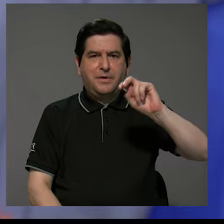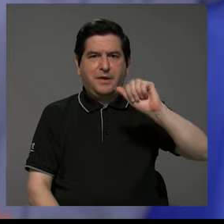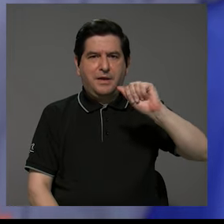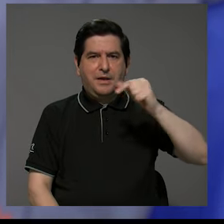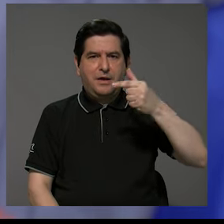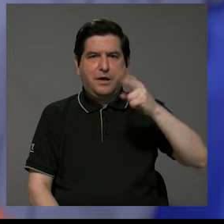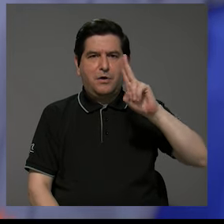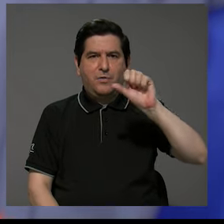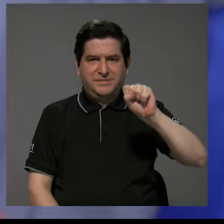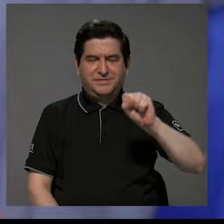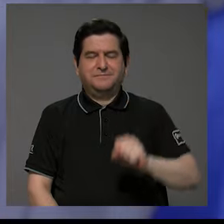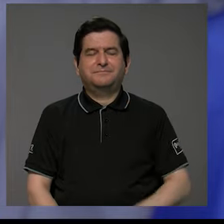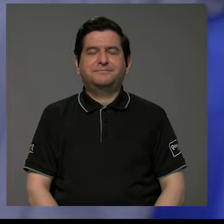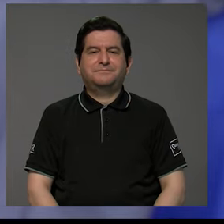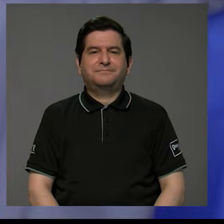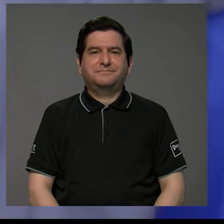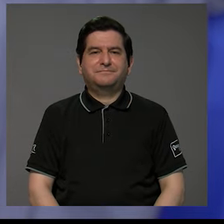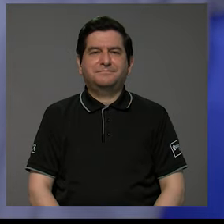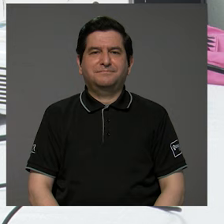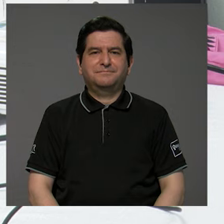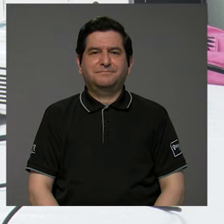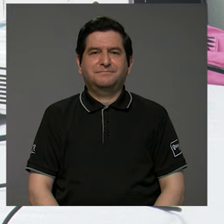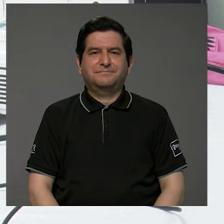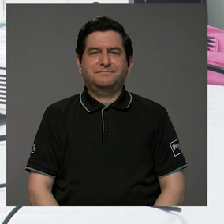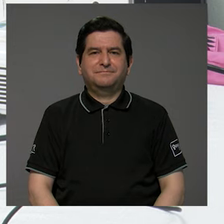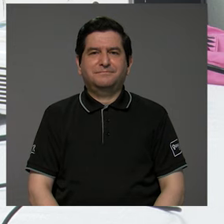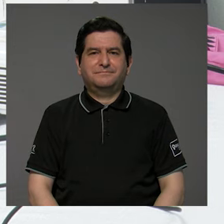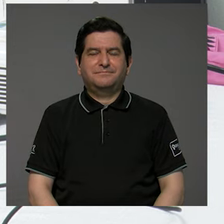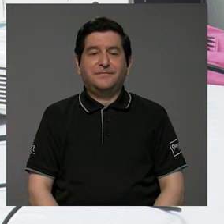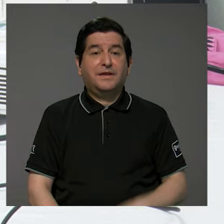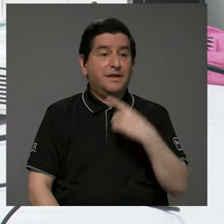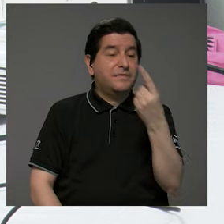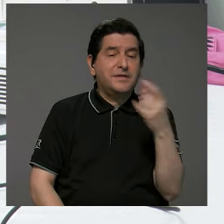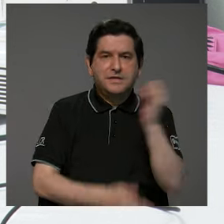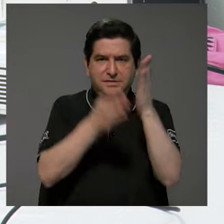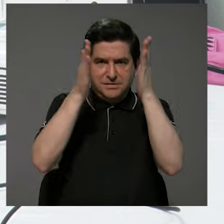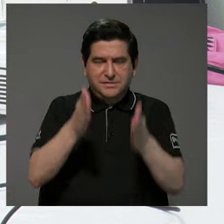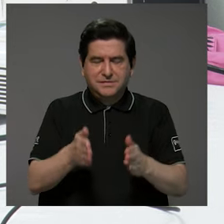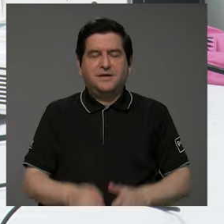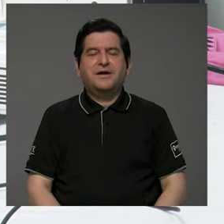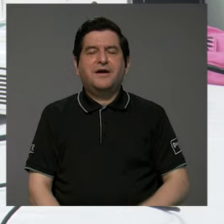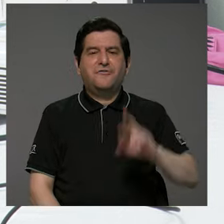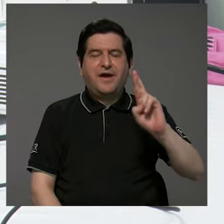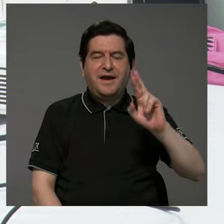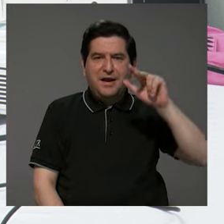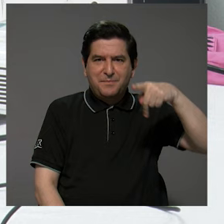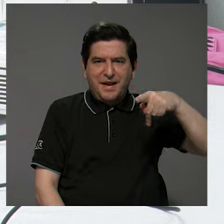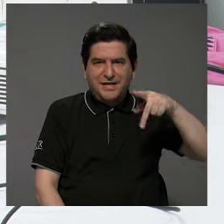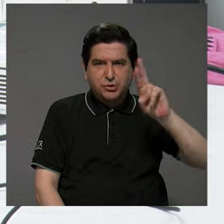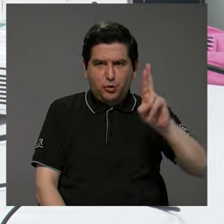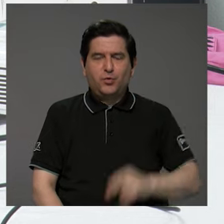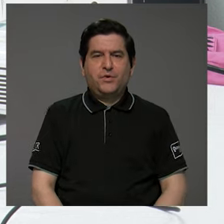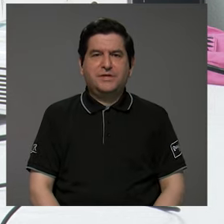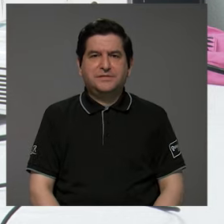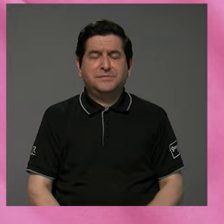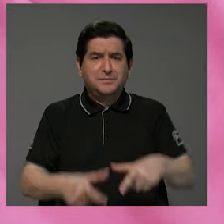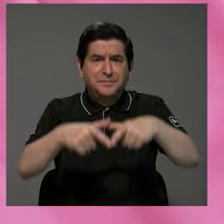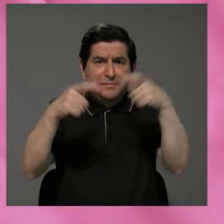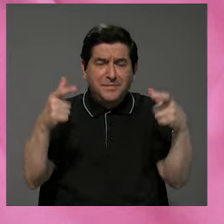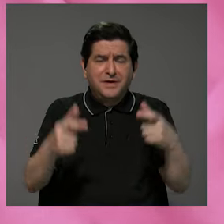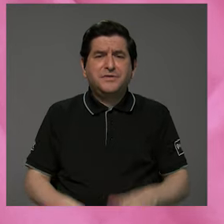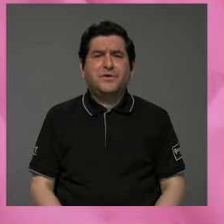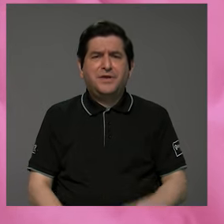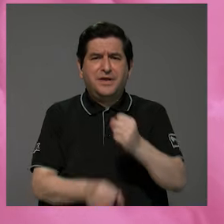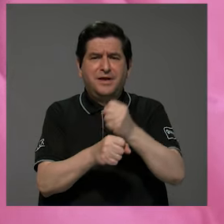popularmente como naguas. Según expresa la diseñadora Nube, Raquel Palacios Ruiz, la mayoría de estas